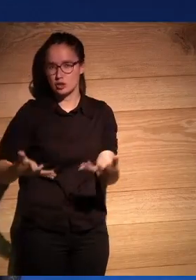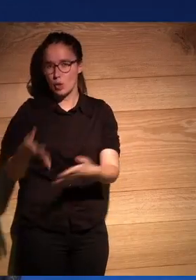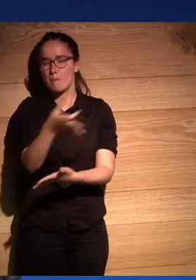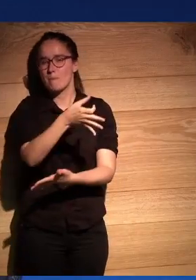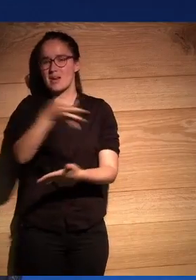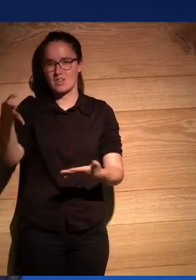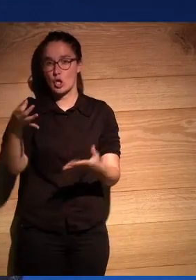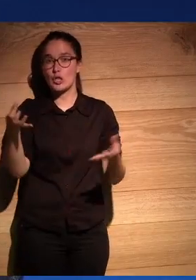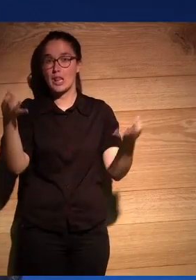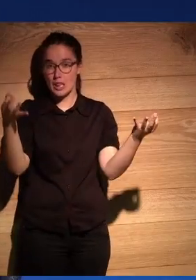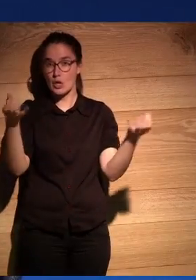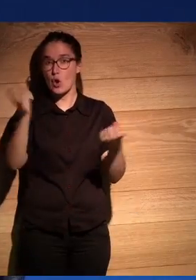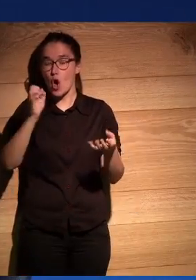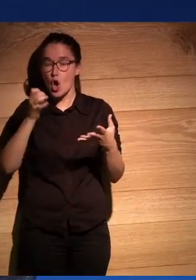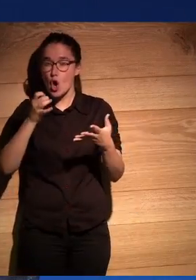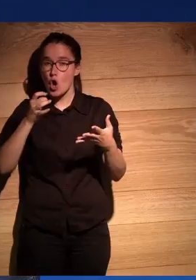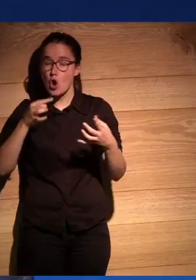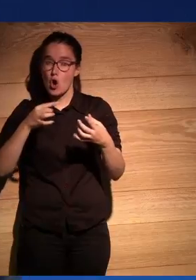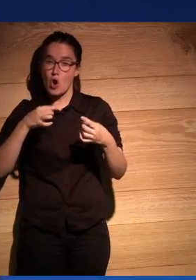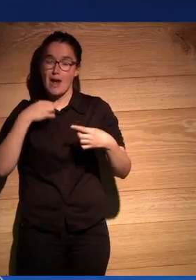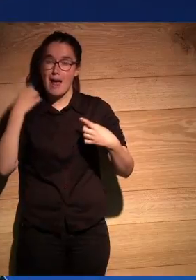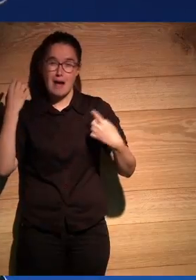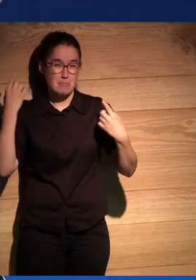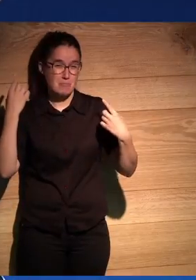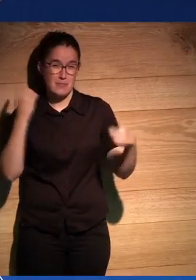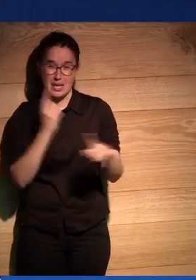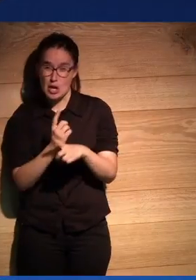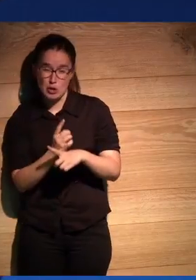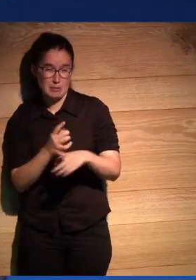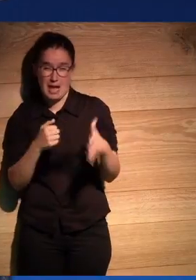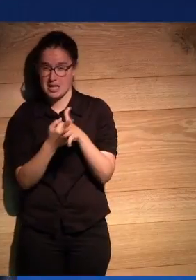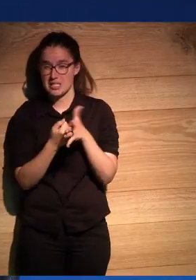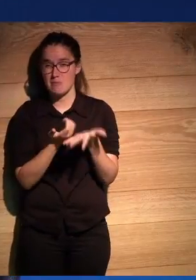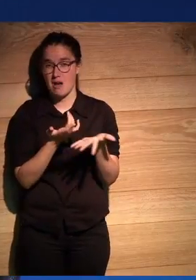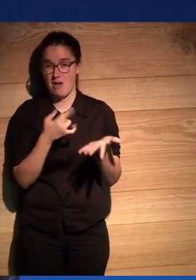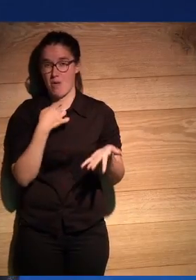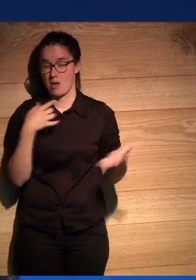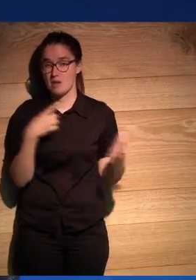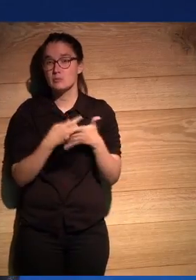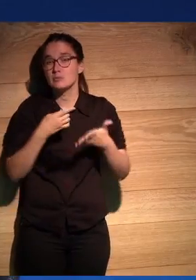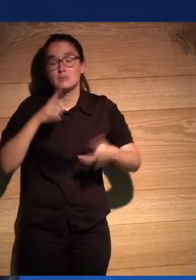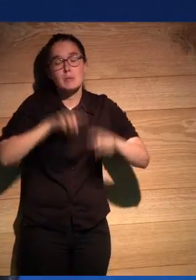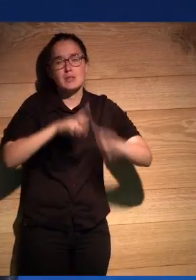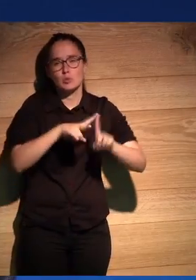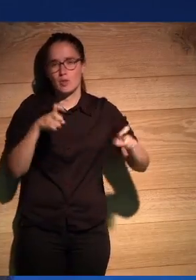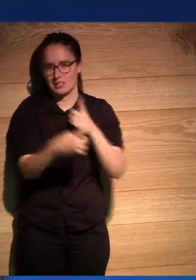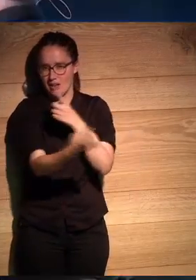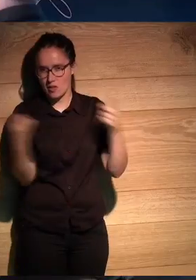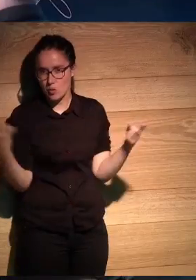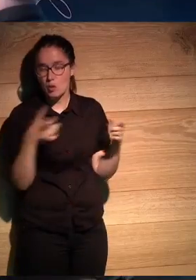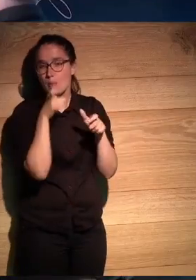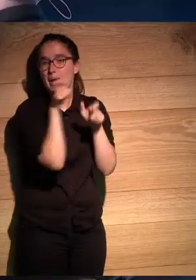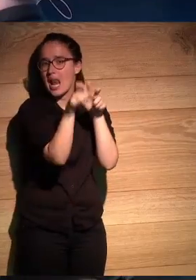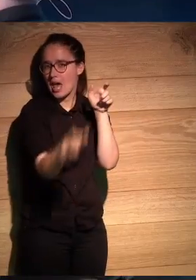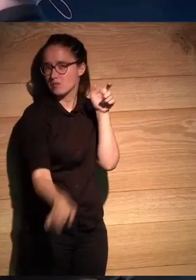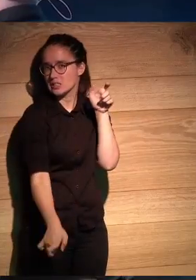del zen o la derrota absoluta depende de como lo depende de como lo veas incluso se va vaciando de palabras